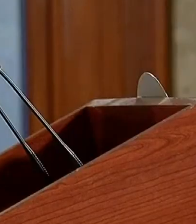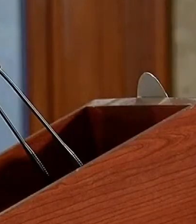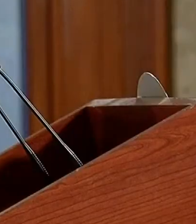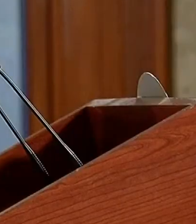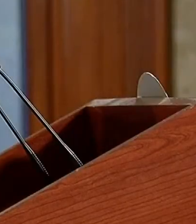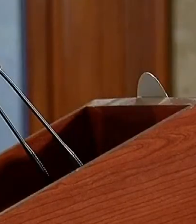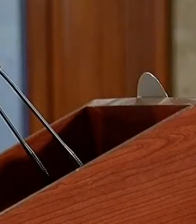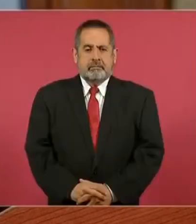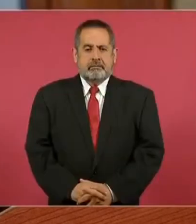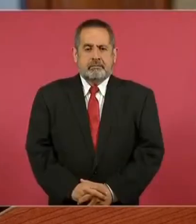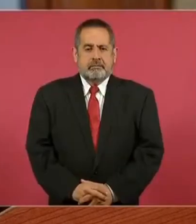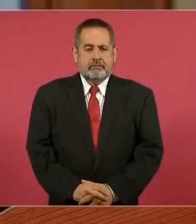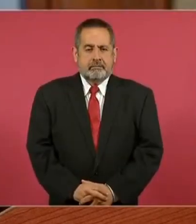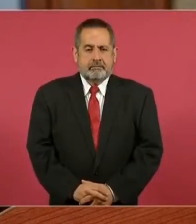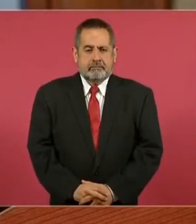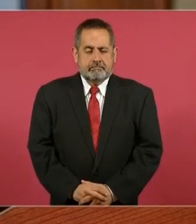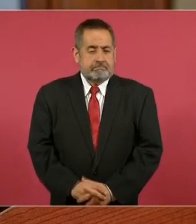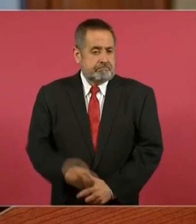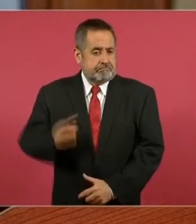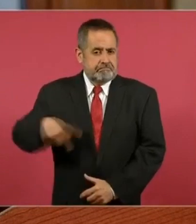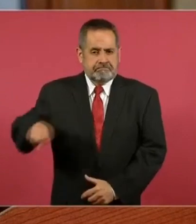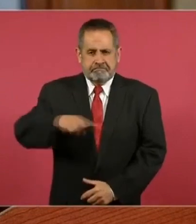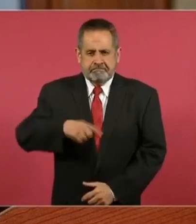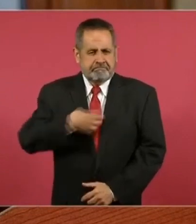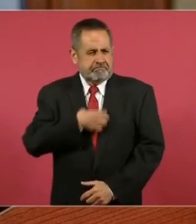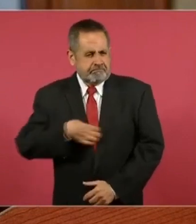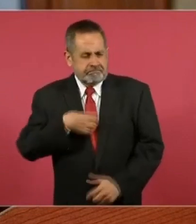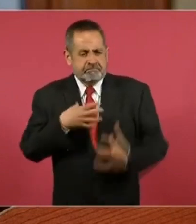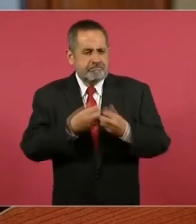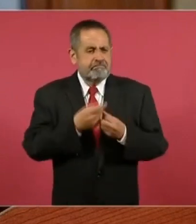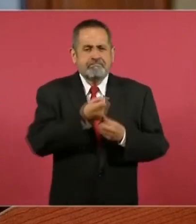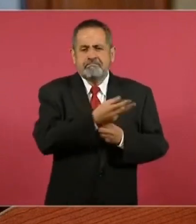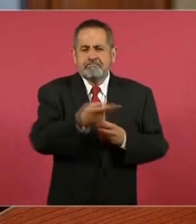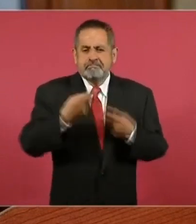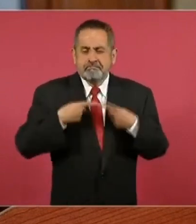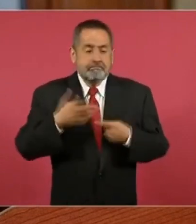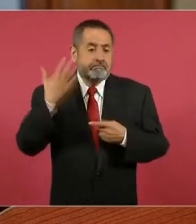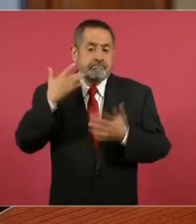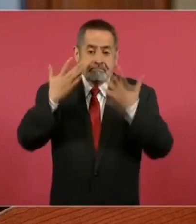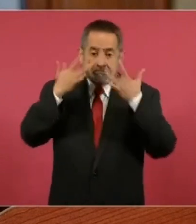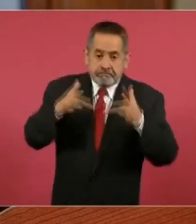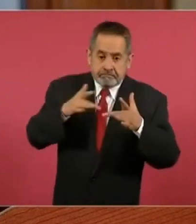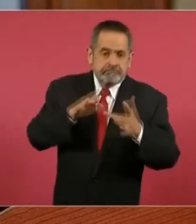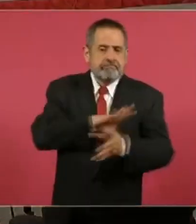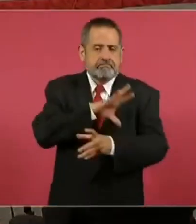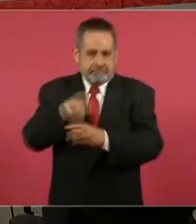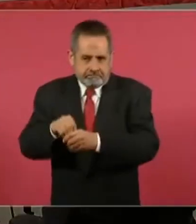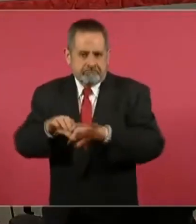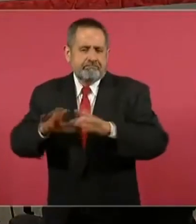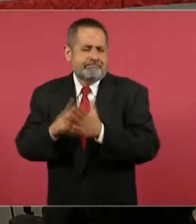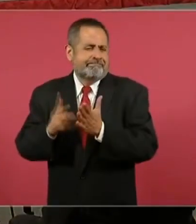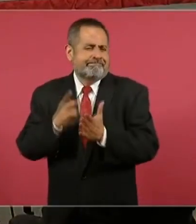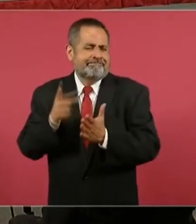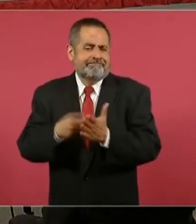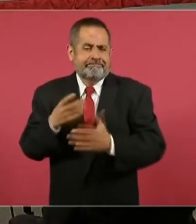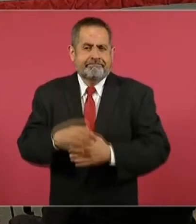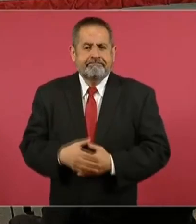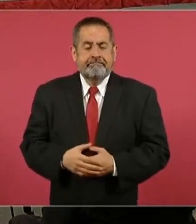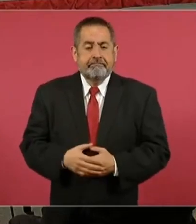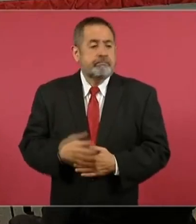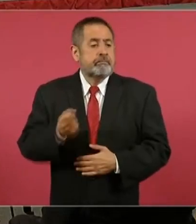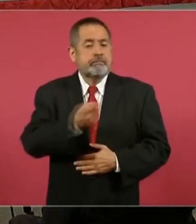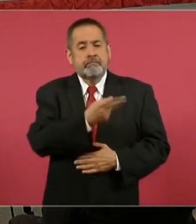muy contentos. Los que están en retiro, los que por circunstancias ya no están